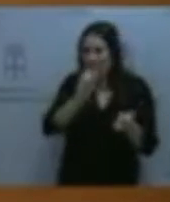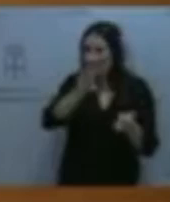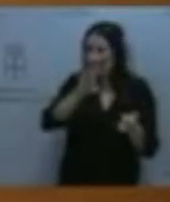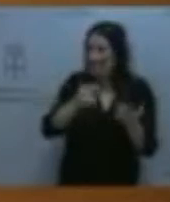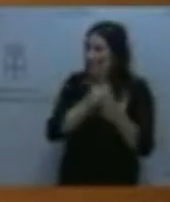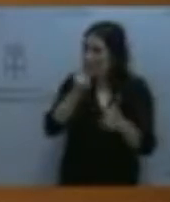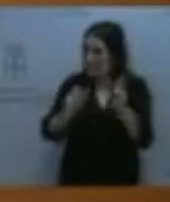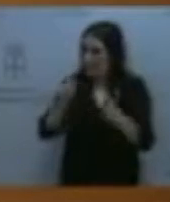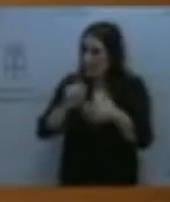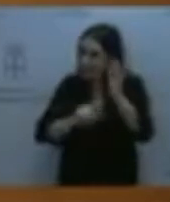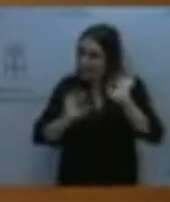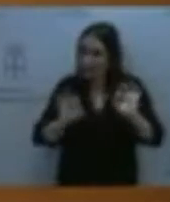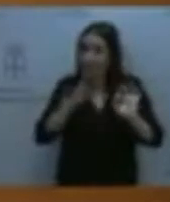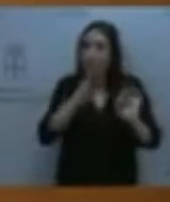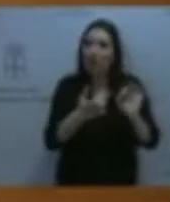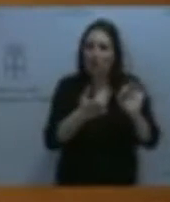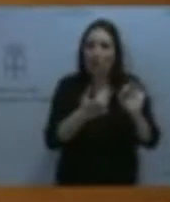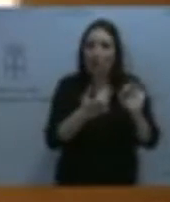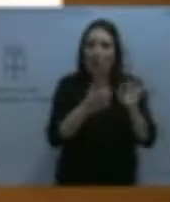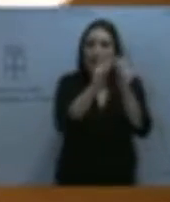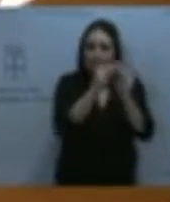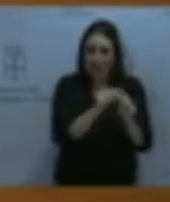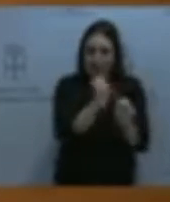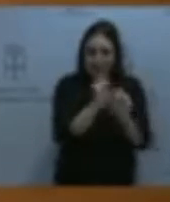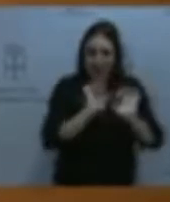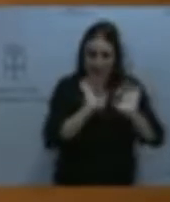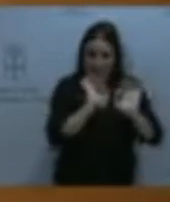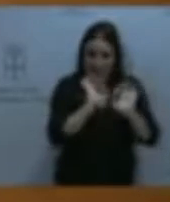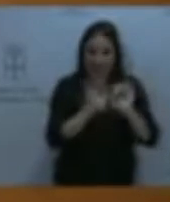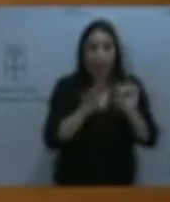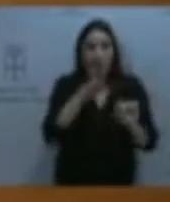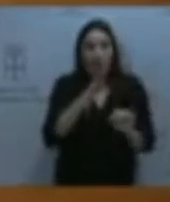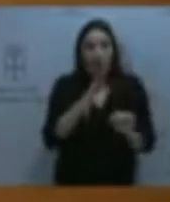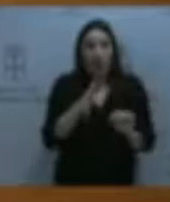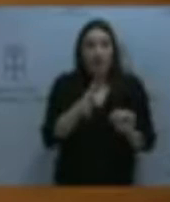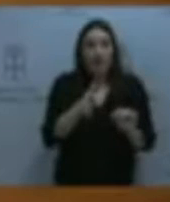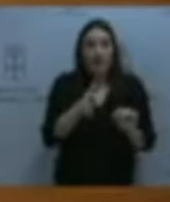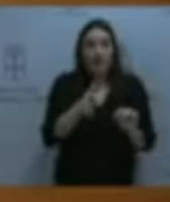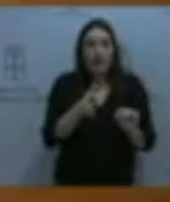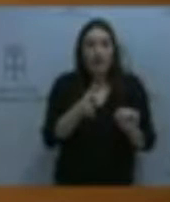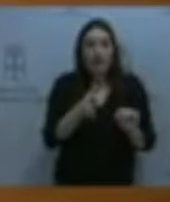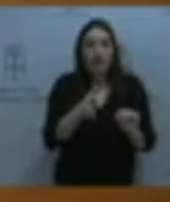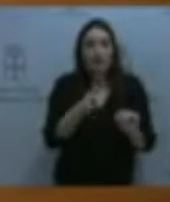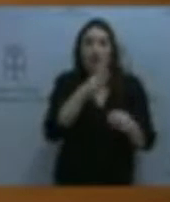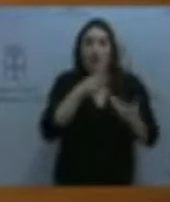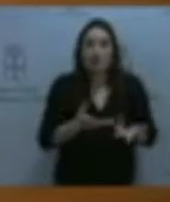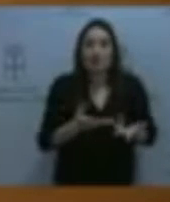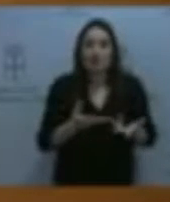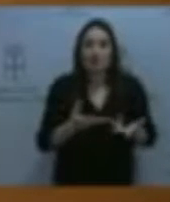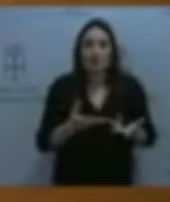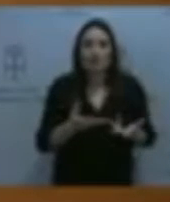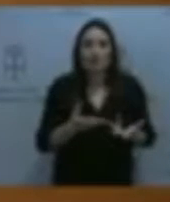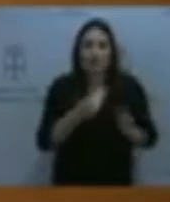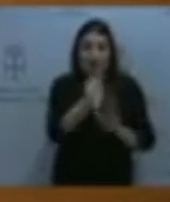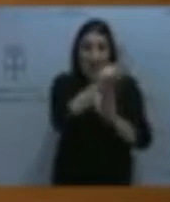personas exclusivamente para realizar este trabajo, porque, entre otras muchas cosas, pues hay en este momento en las